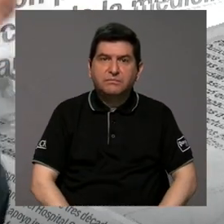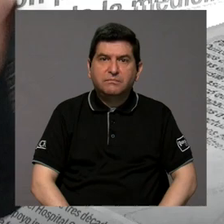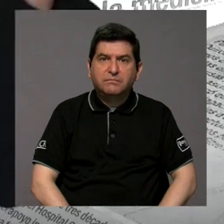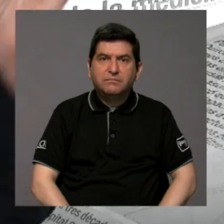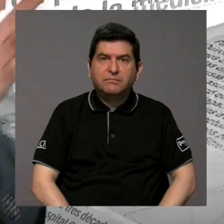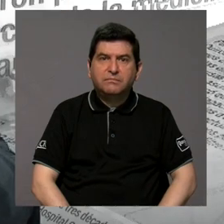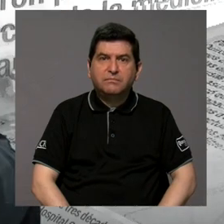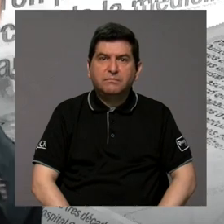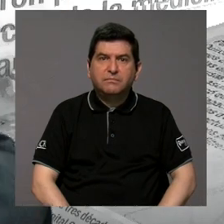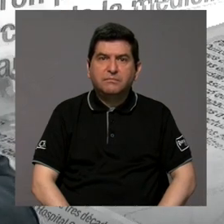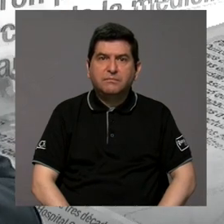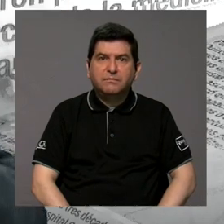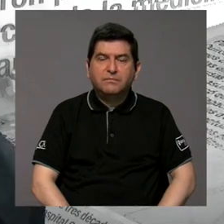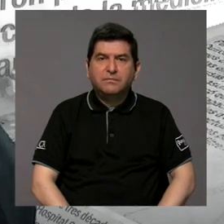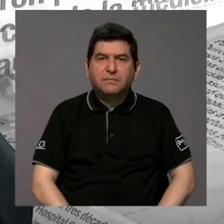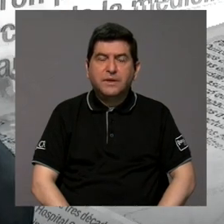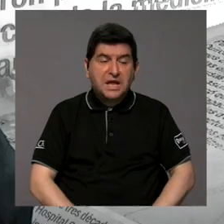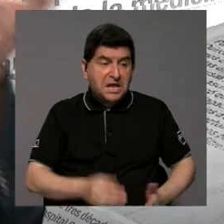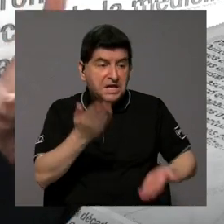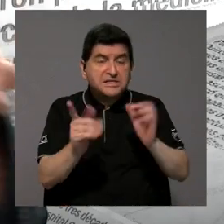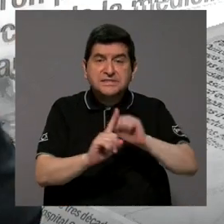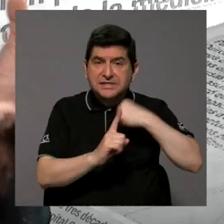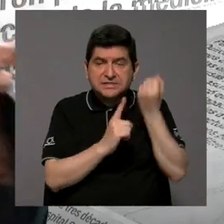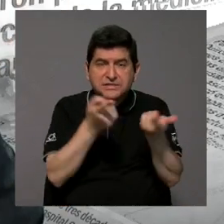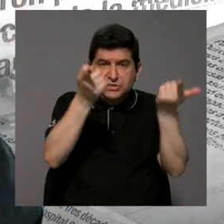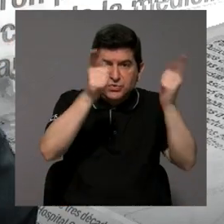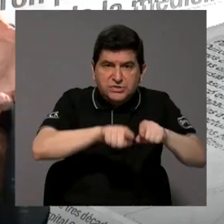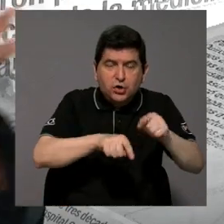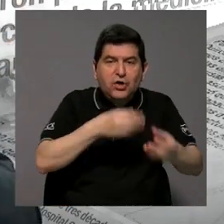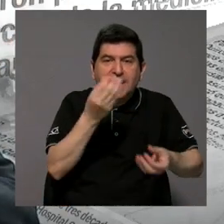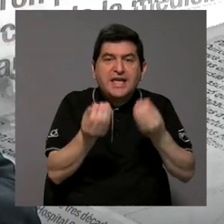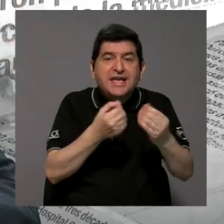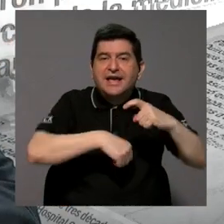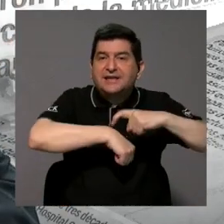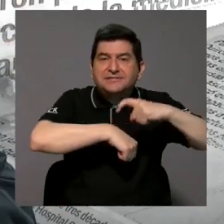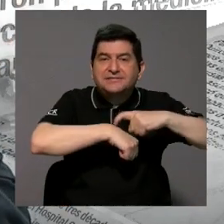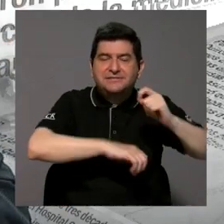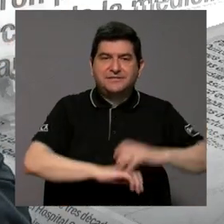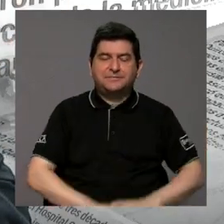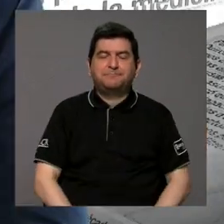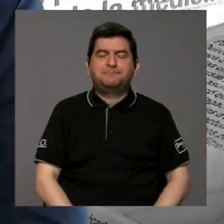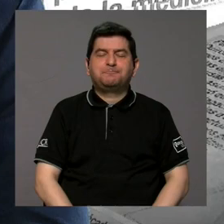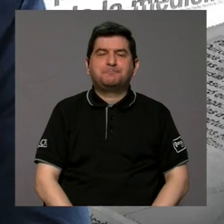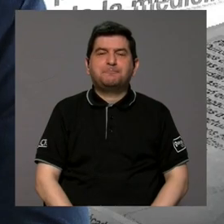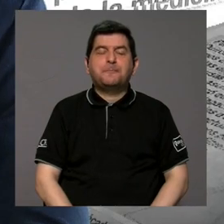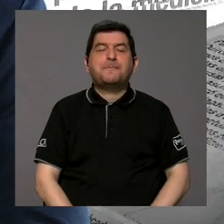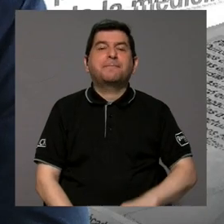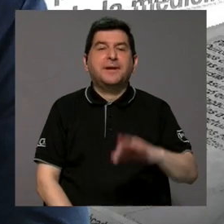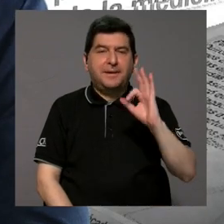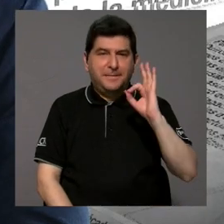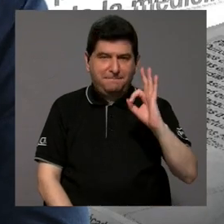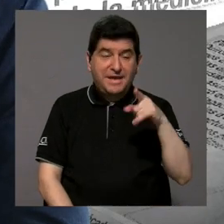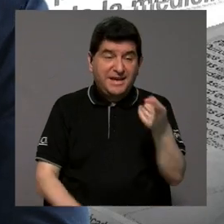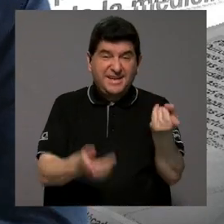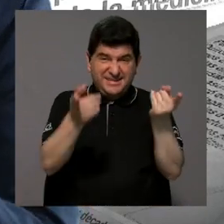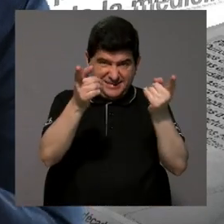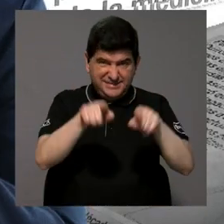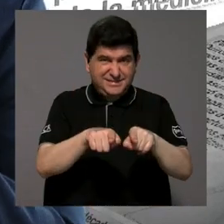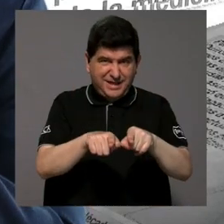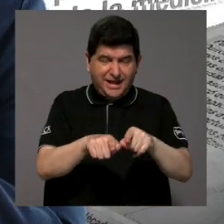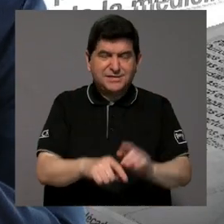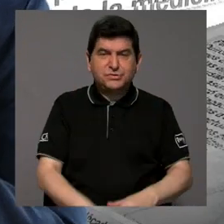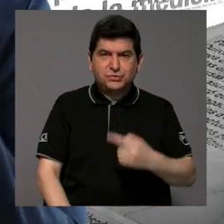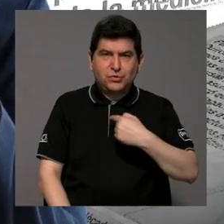bueno, tuvo un incidente y entonces qué hacer en ese momento. Ok. Bueno, en esos casos